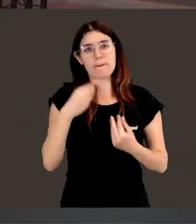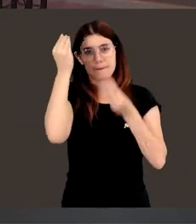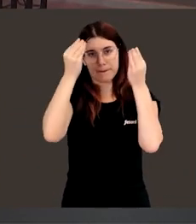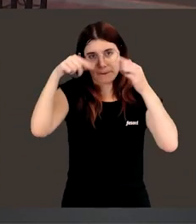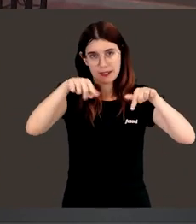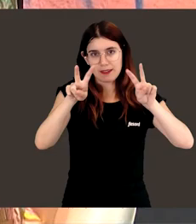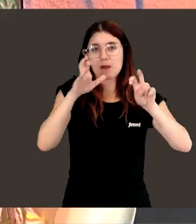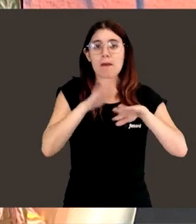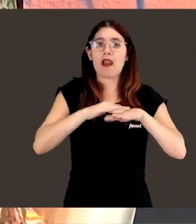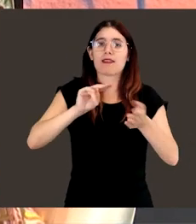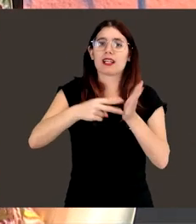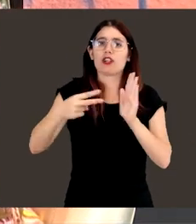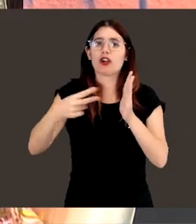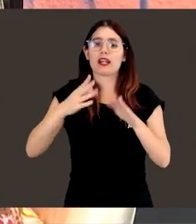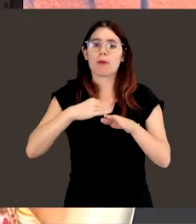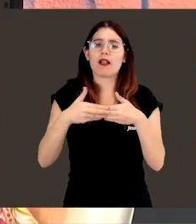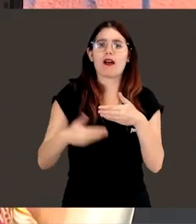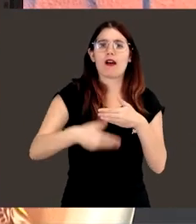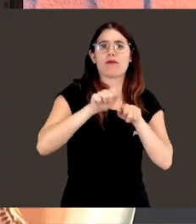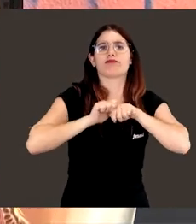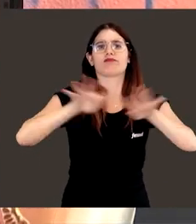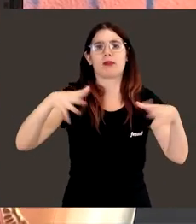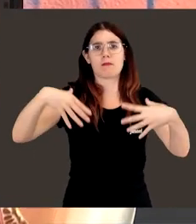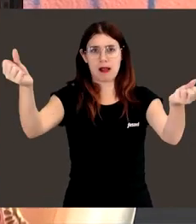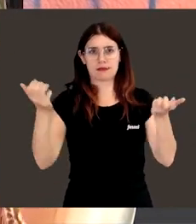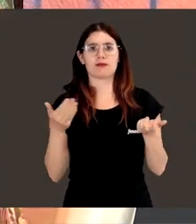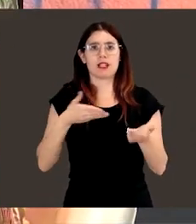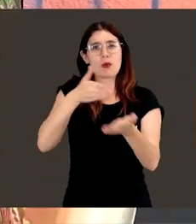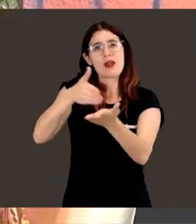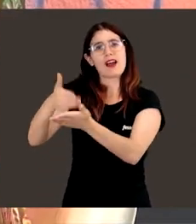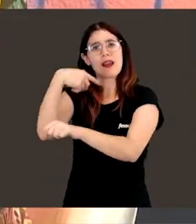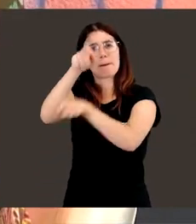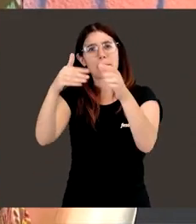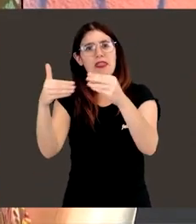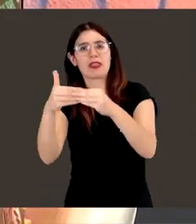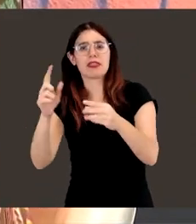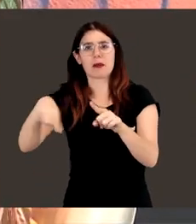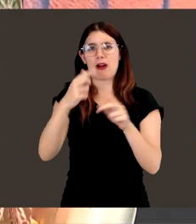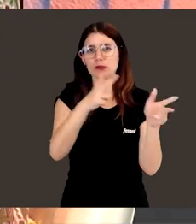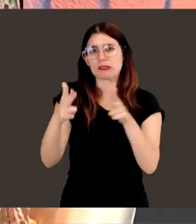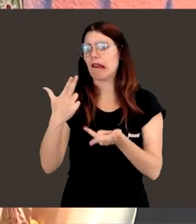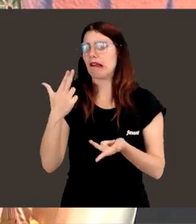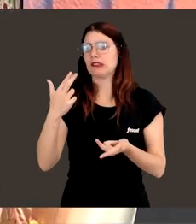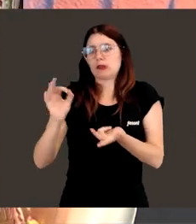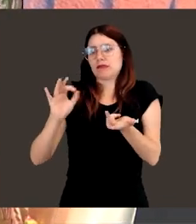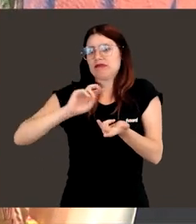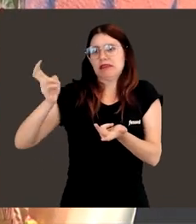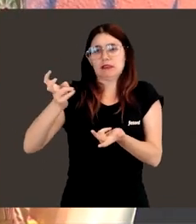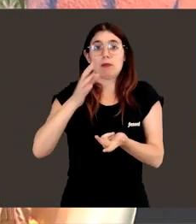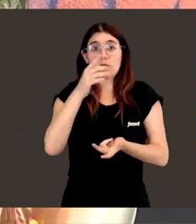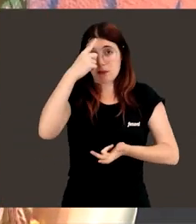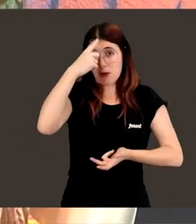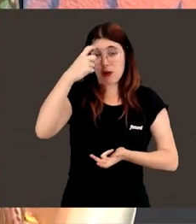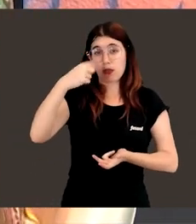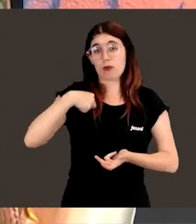tecnologías realmente lleguen al mercado, lleguen a los pacientes, lleguen a los hospitales, porque os recuerdo